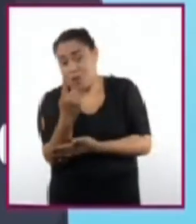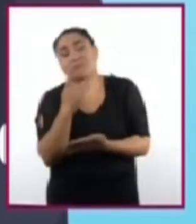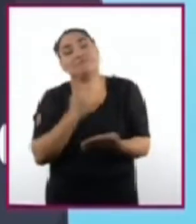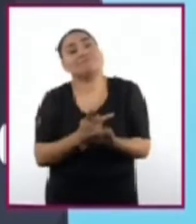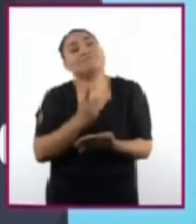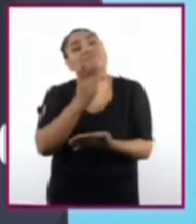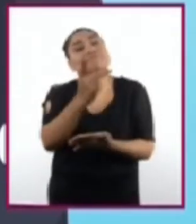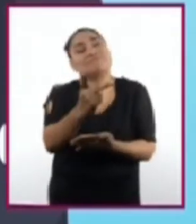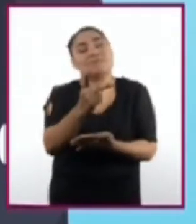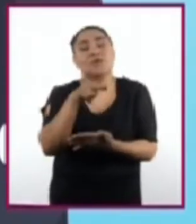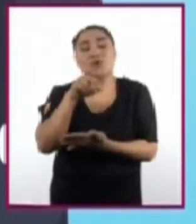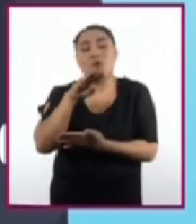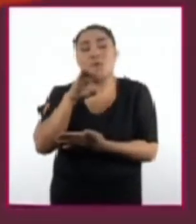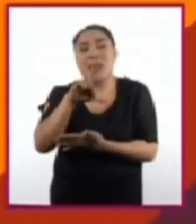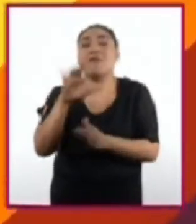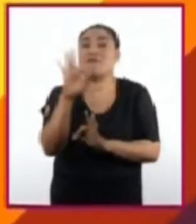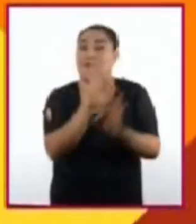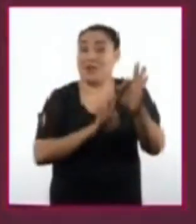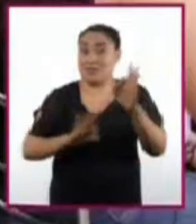Premio Nobel de Física.